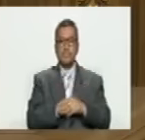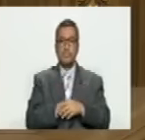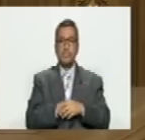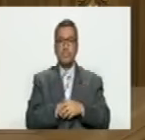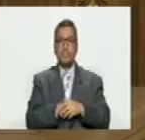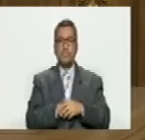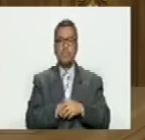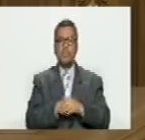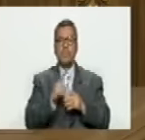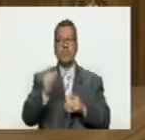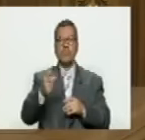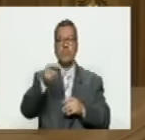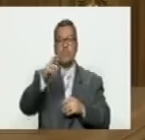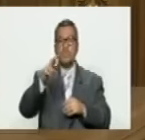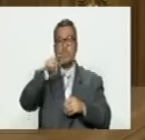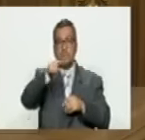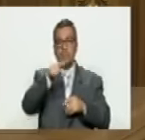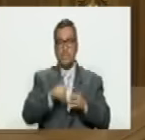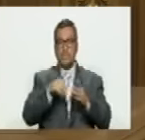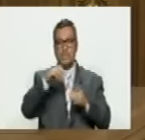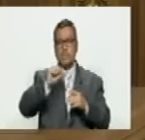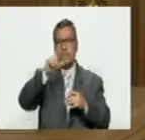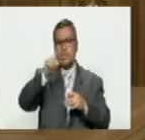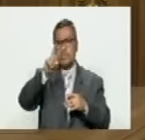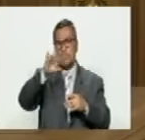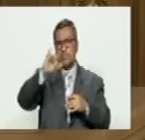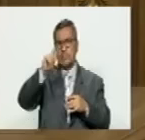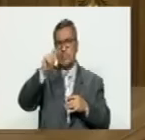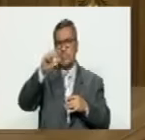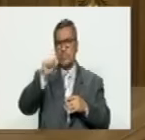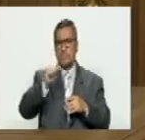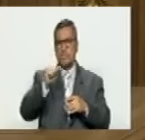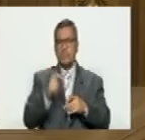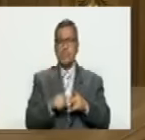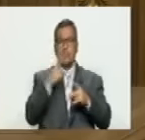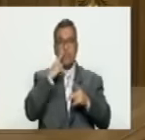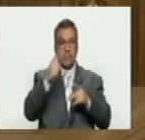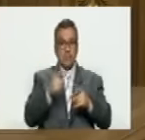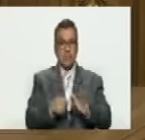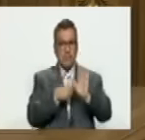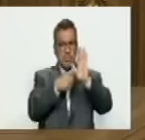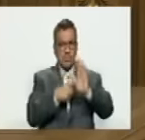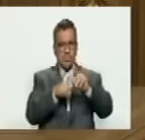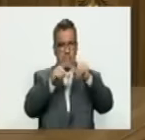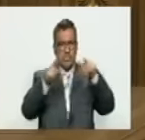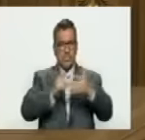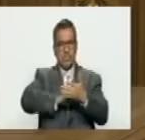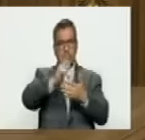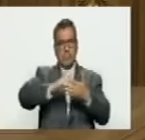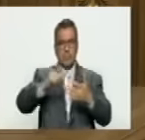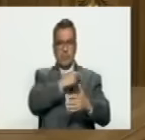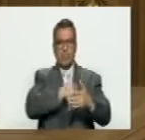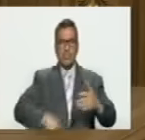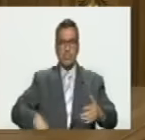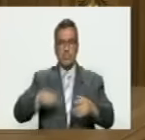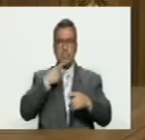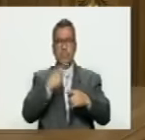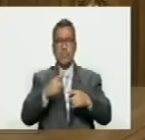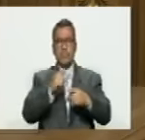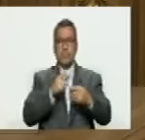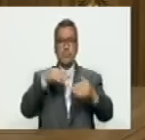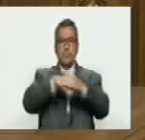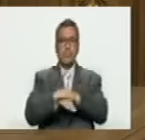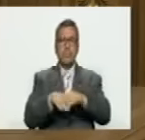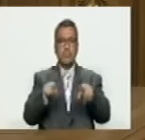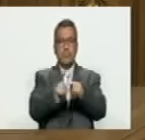que hay códigos QR en esa página de altavista en donde cuando uno ve la imagen la firma del presidente y la firma de los miembros del